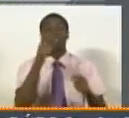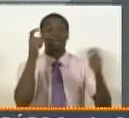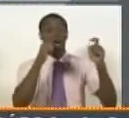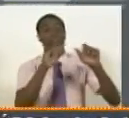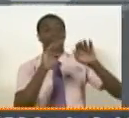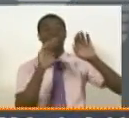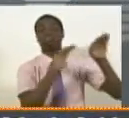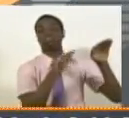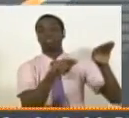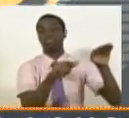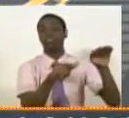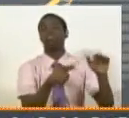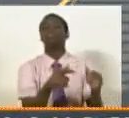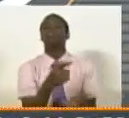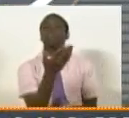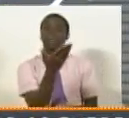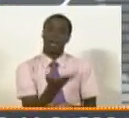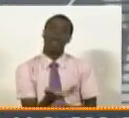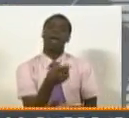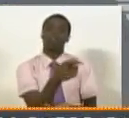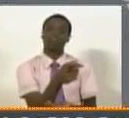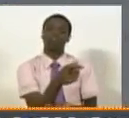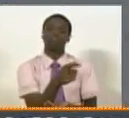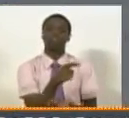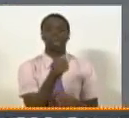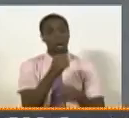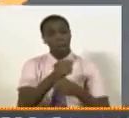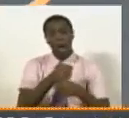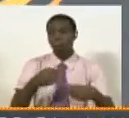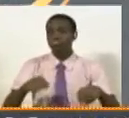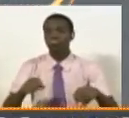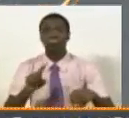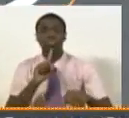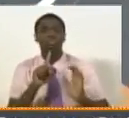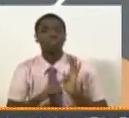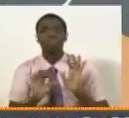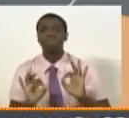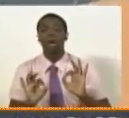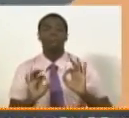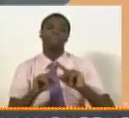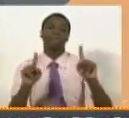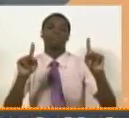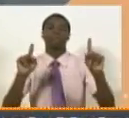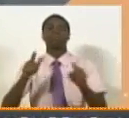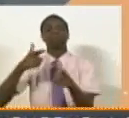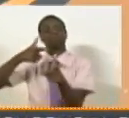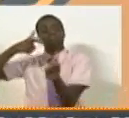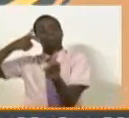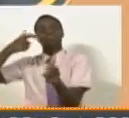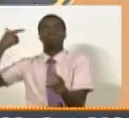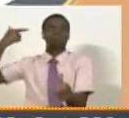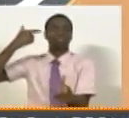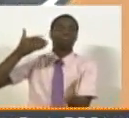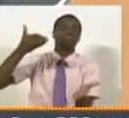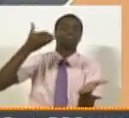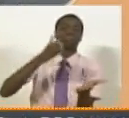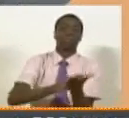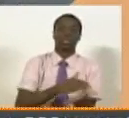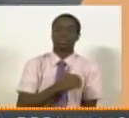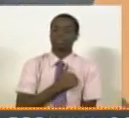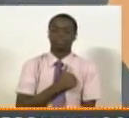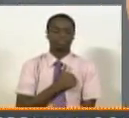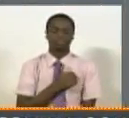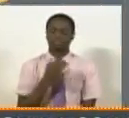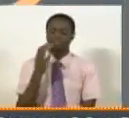se encontraba cumpliendo con su trabajo y fue vilmente asesionado por francotiradores de la MUC. También